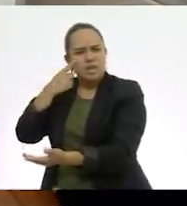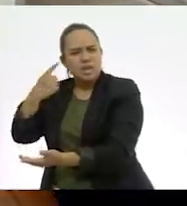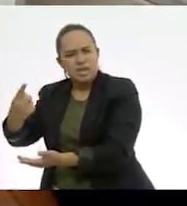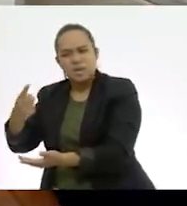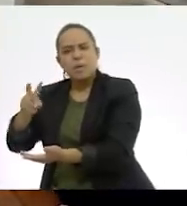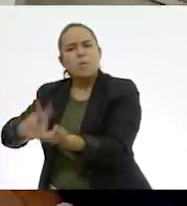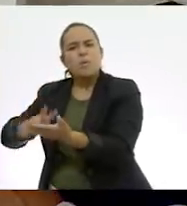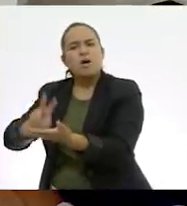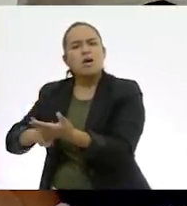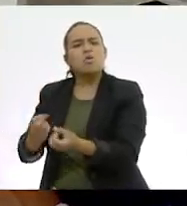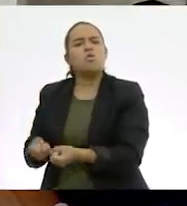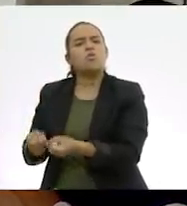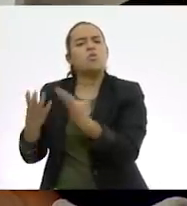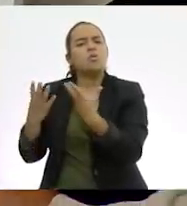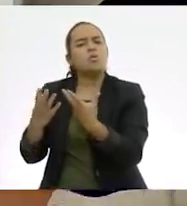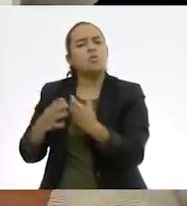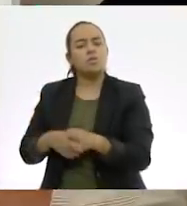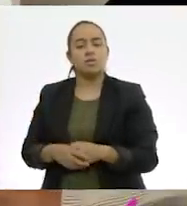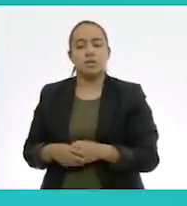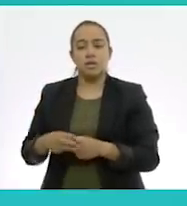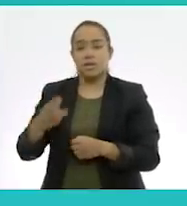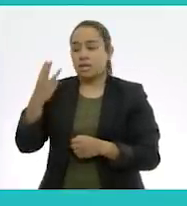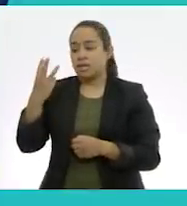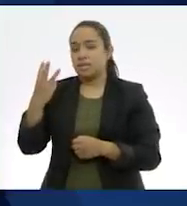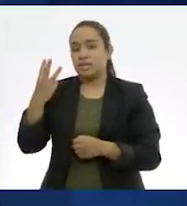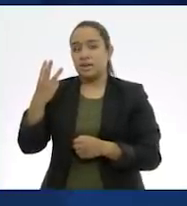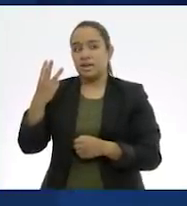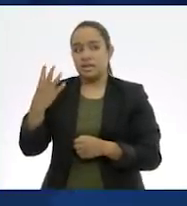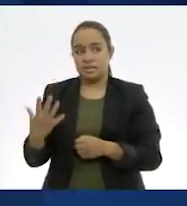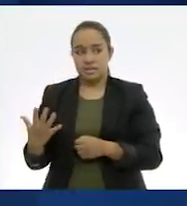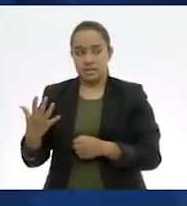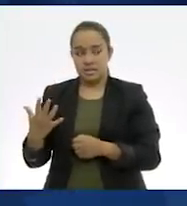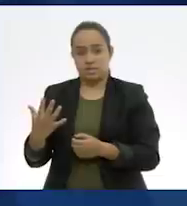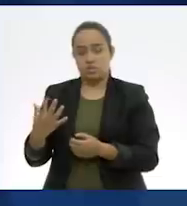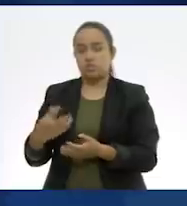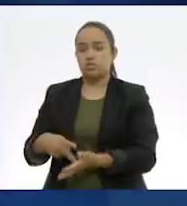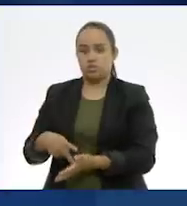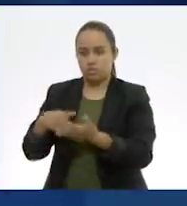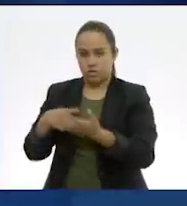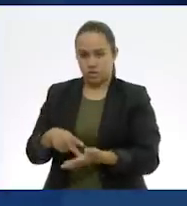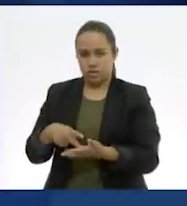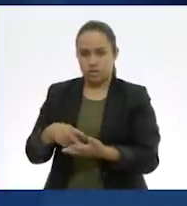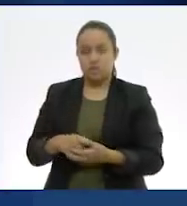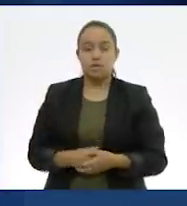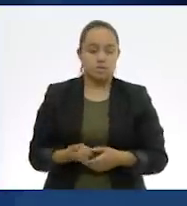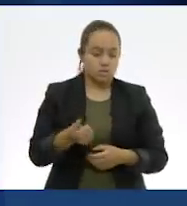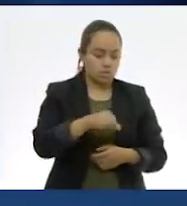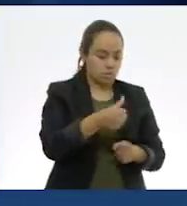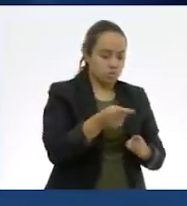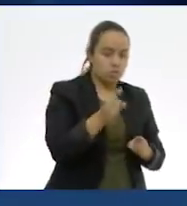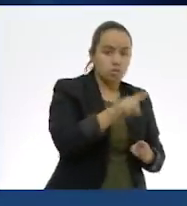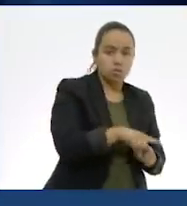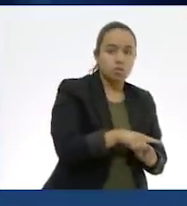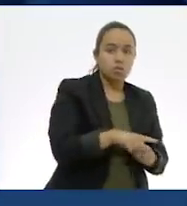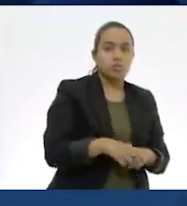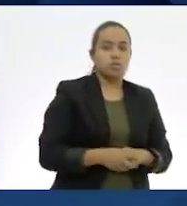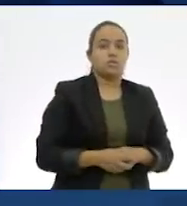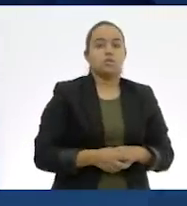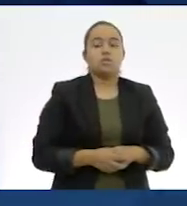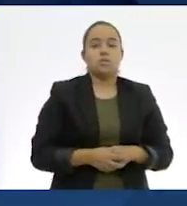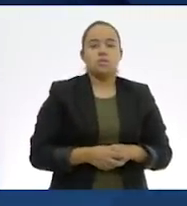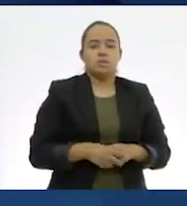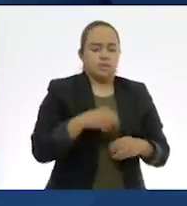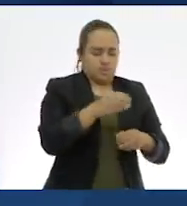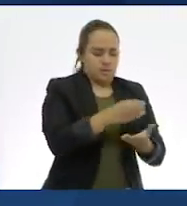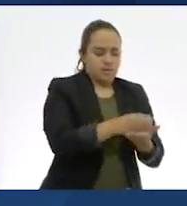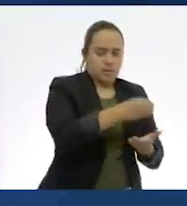valor que está anotado son tres quintos del kilogramo. Y del otro lado está el